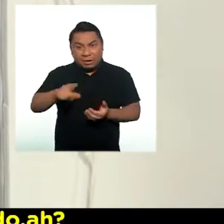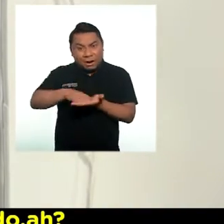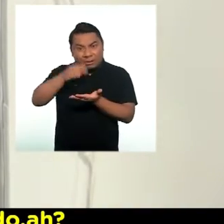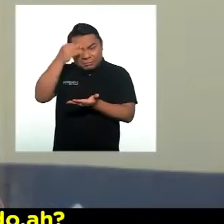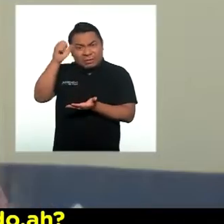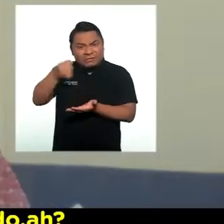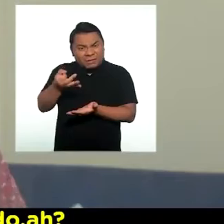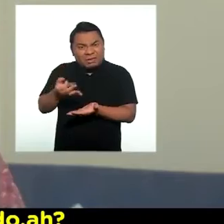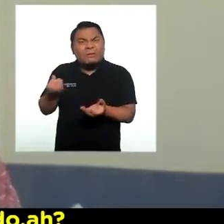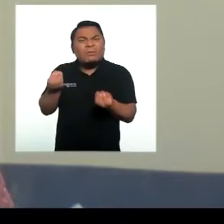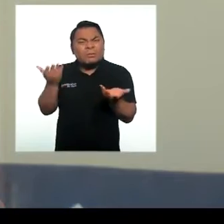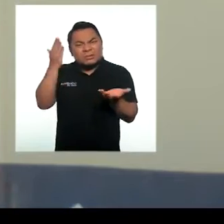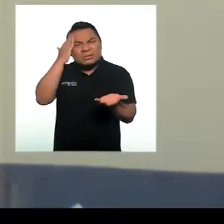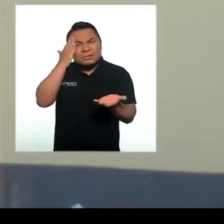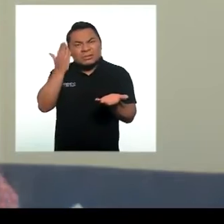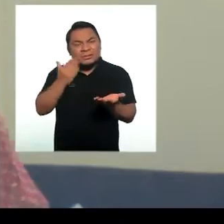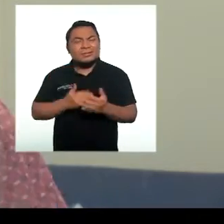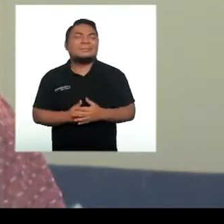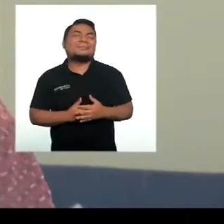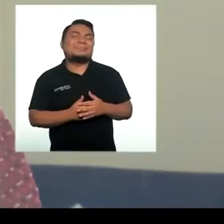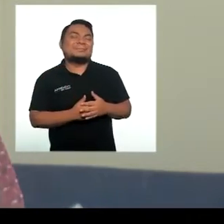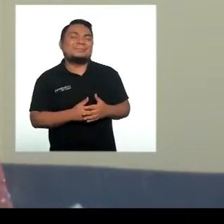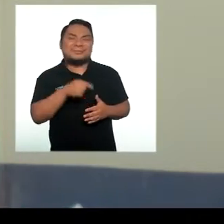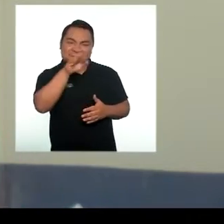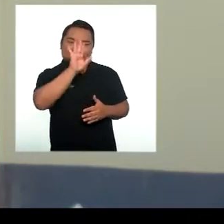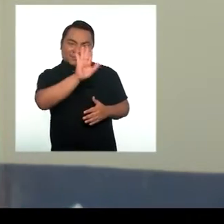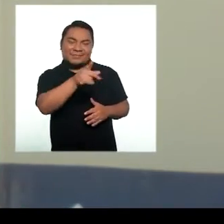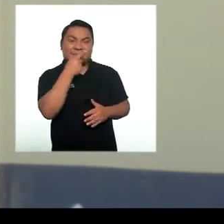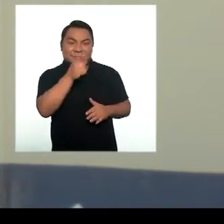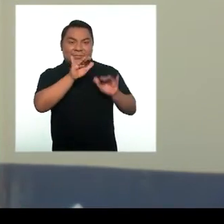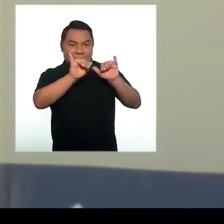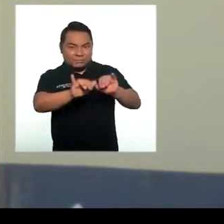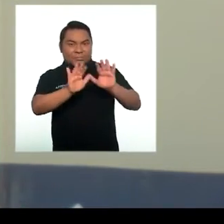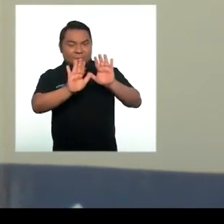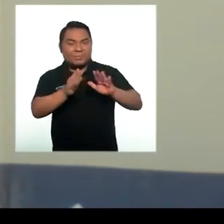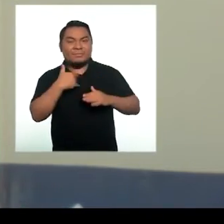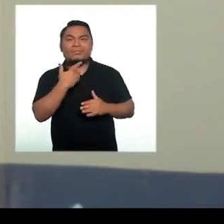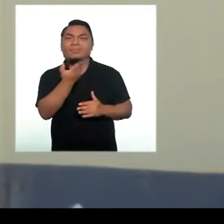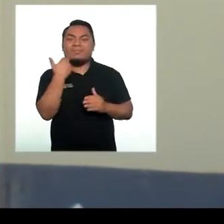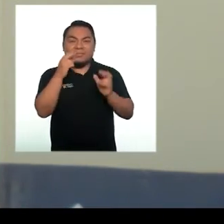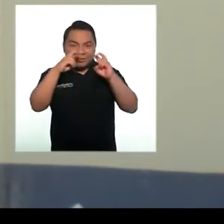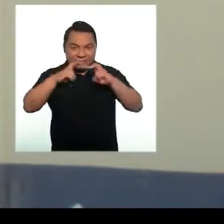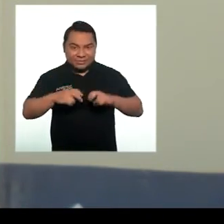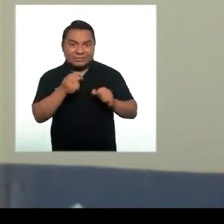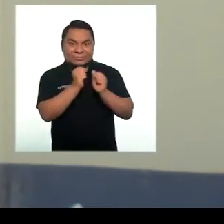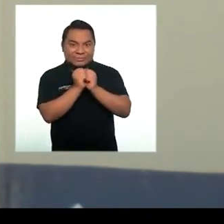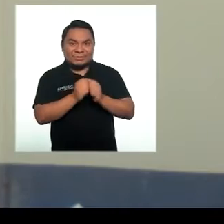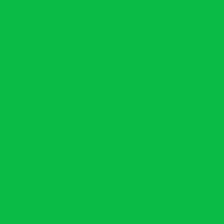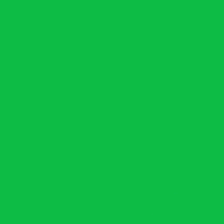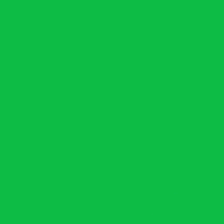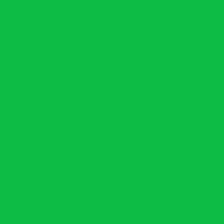aprendiendo? Ay Pedrito, ¿qué tal si te quedas ahí y te ayudo a descubrirlo?